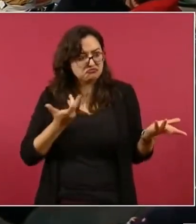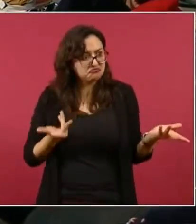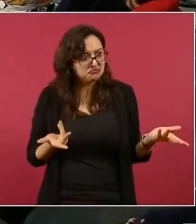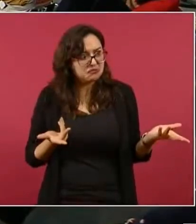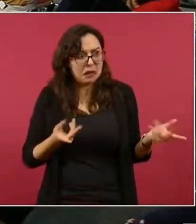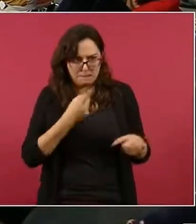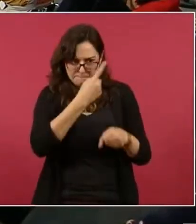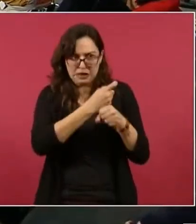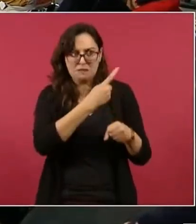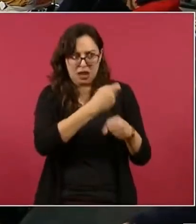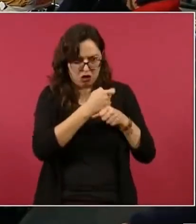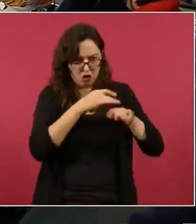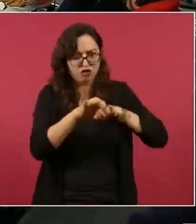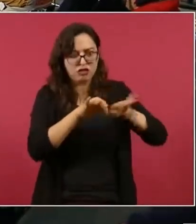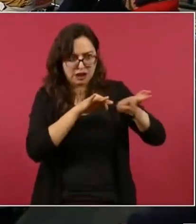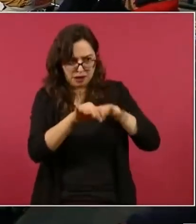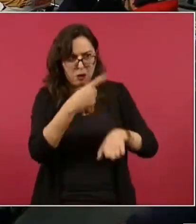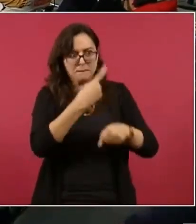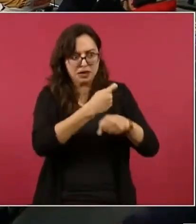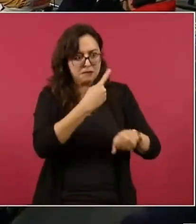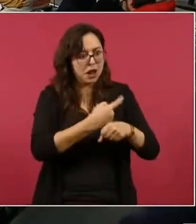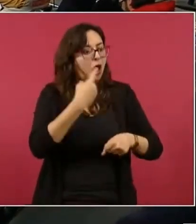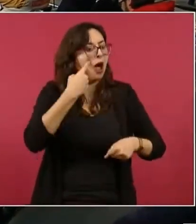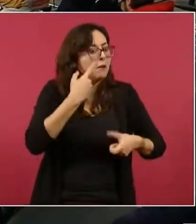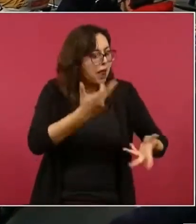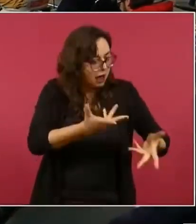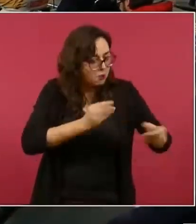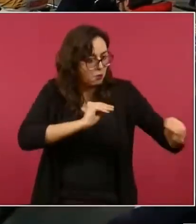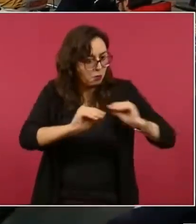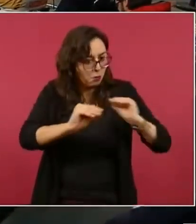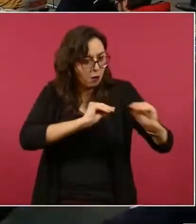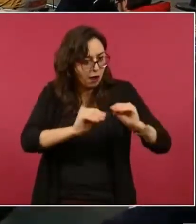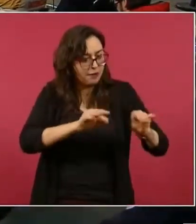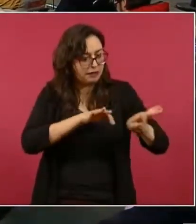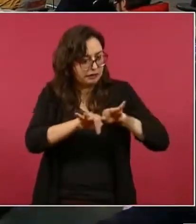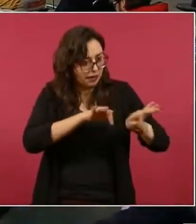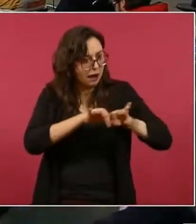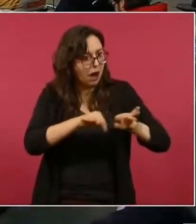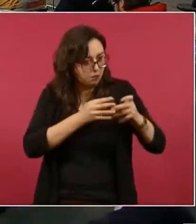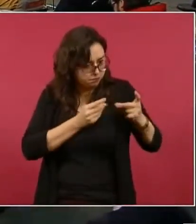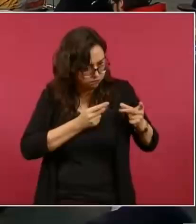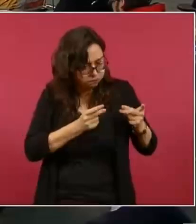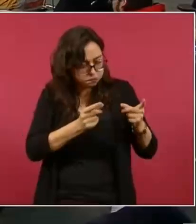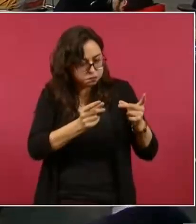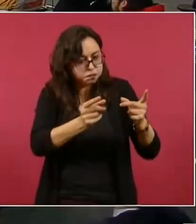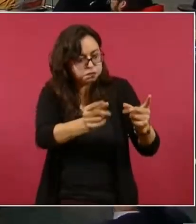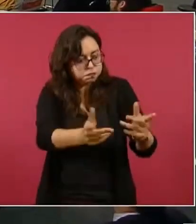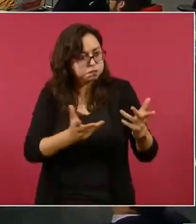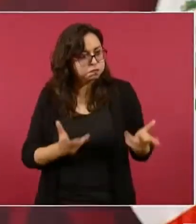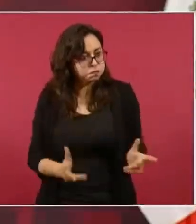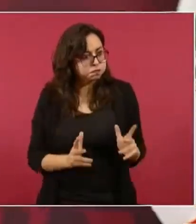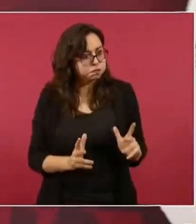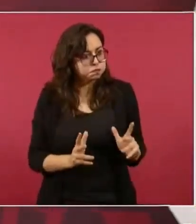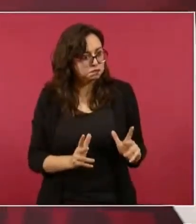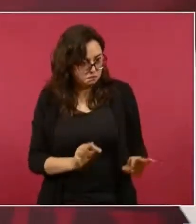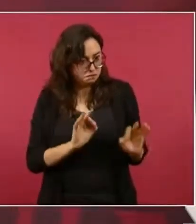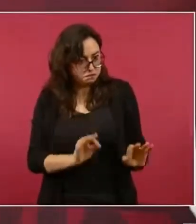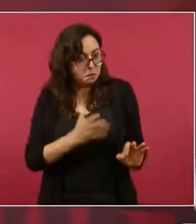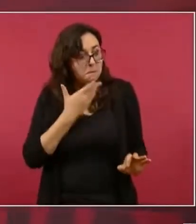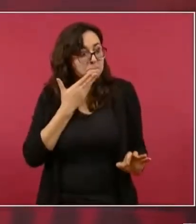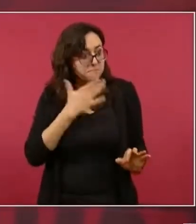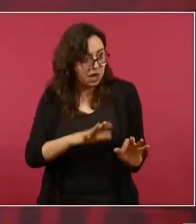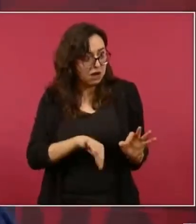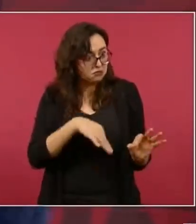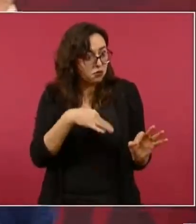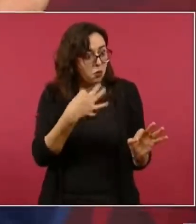y si invierten y producen y desarrollan los campos petroleros que ya les fueron otorgados